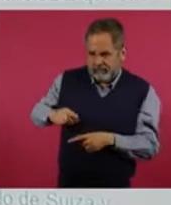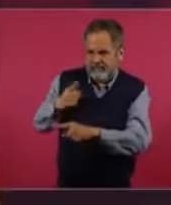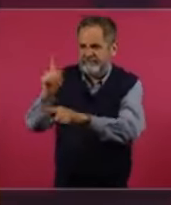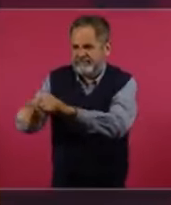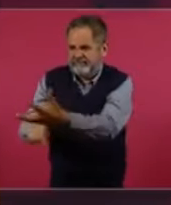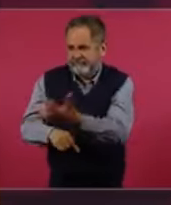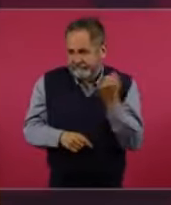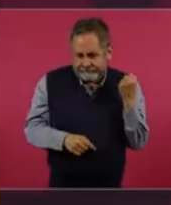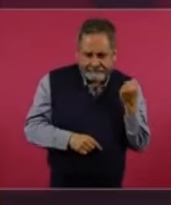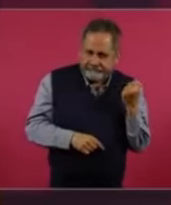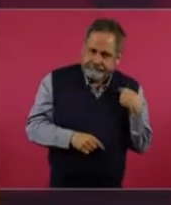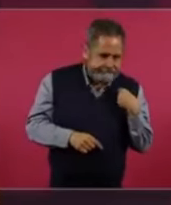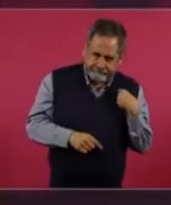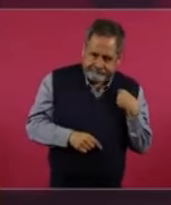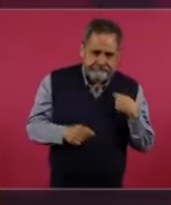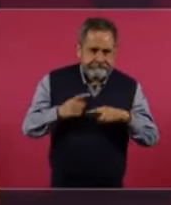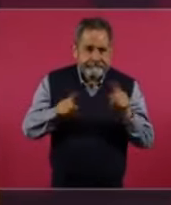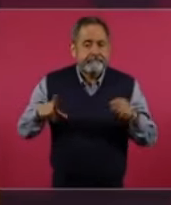quitan.